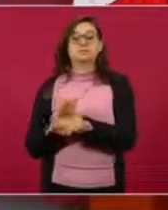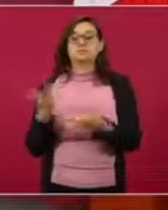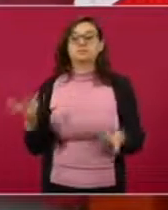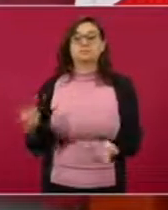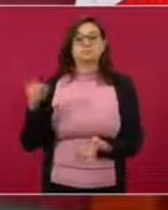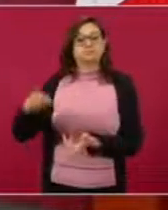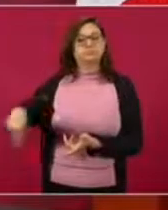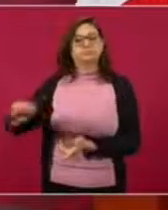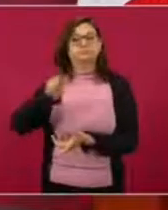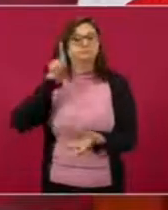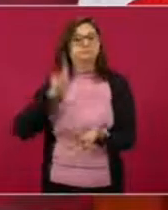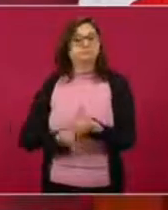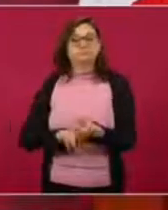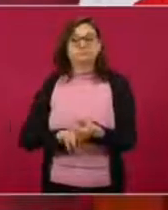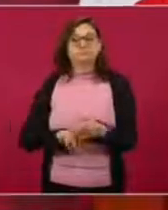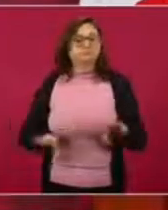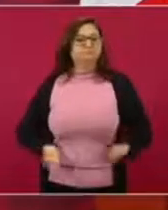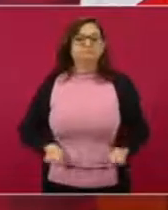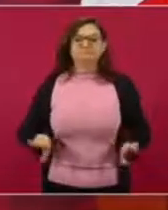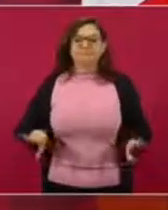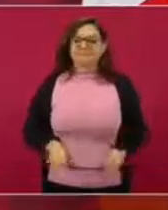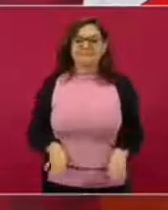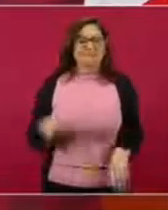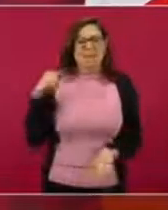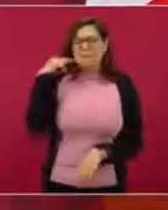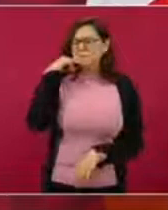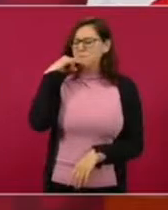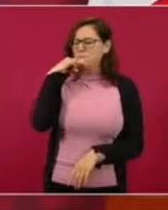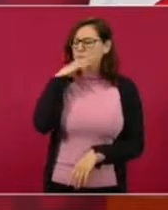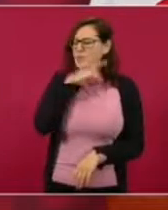doctrina es la hipocresía.